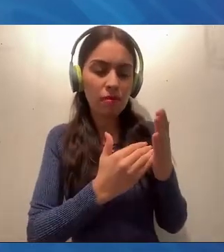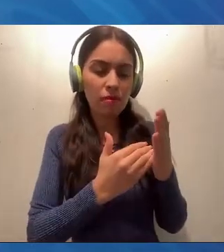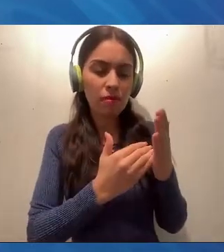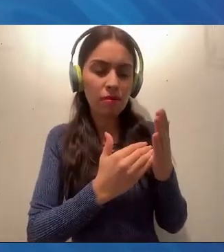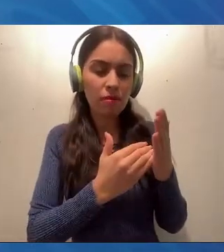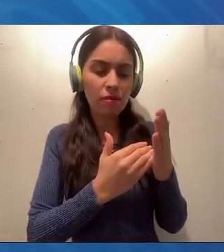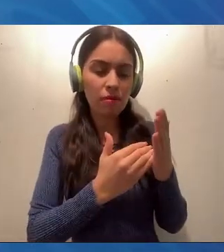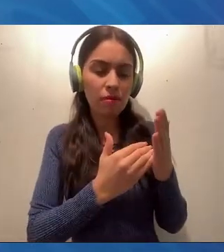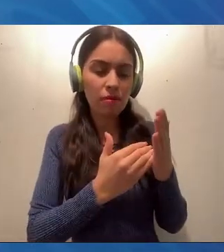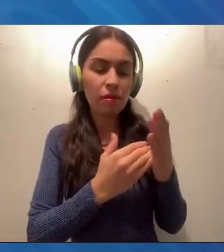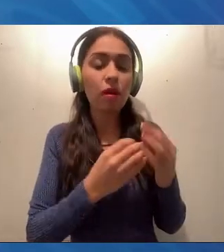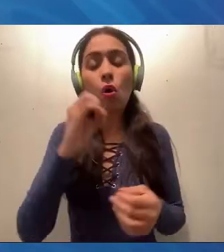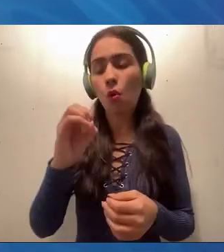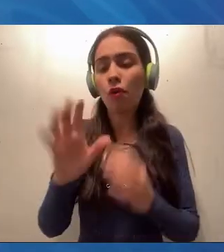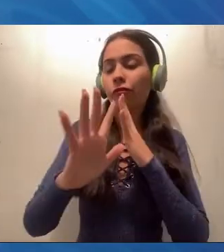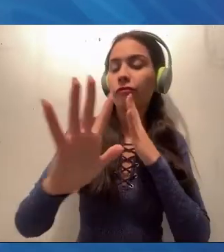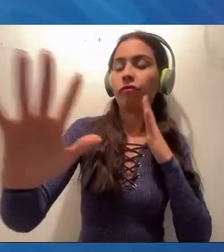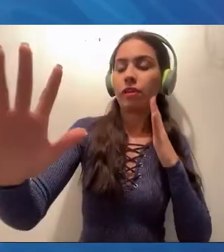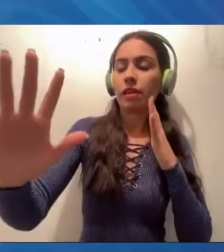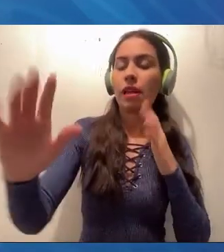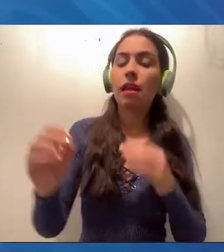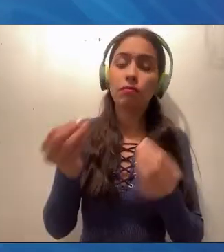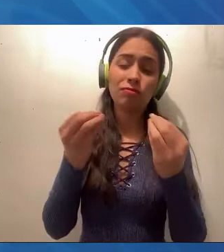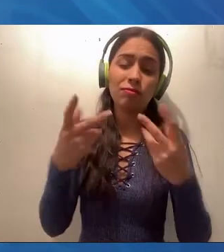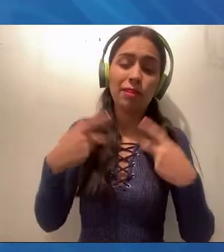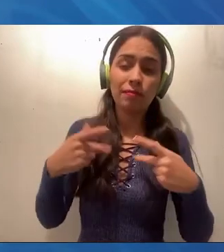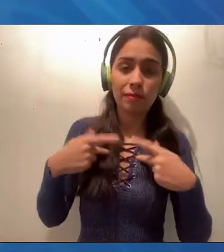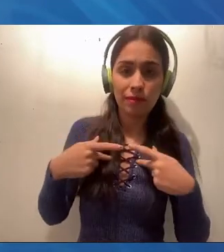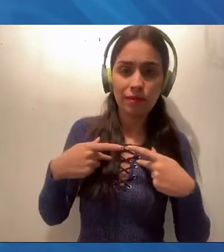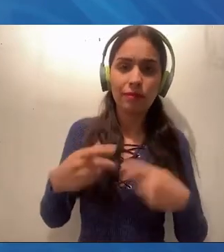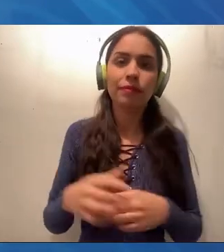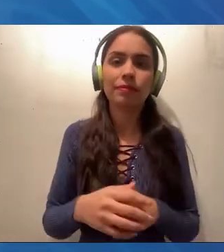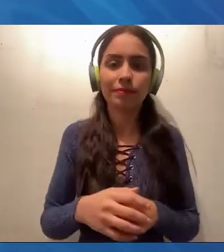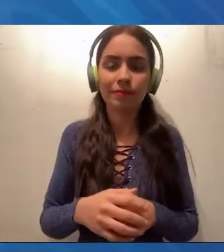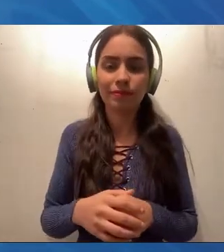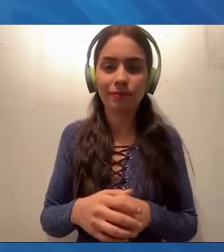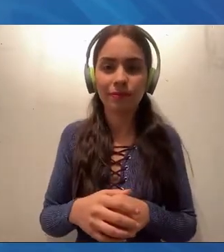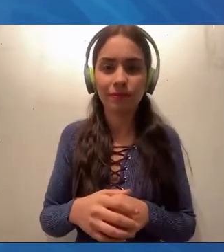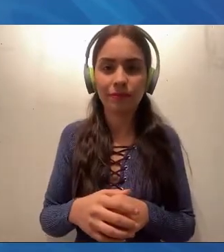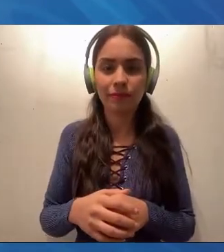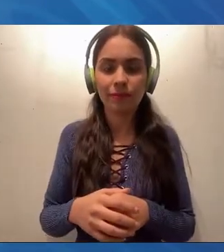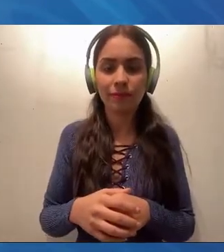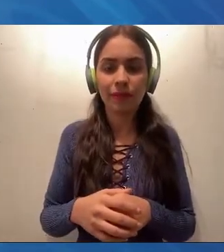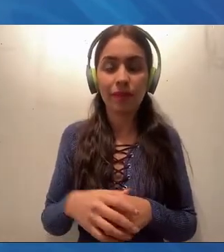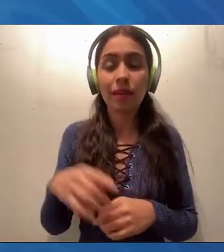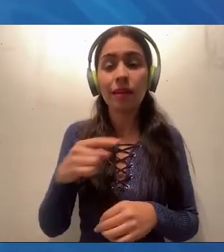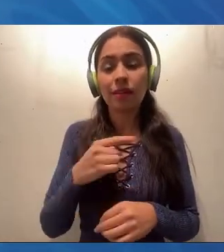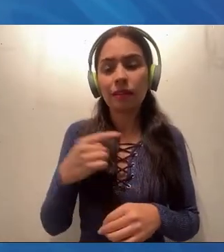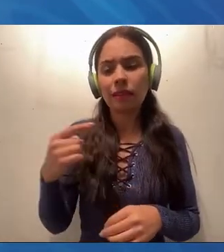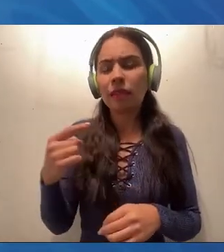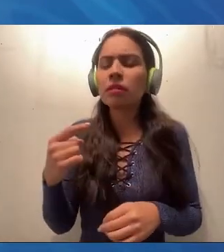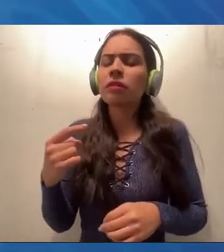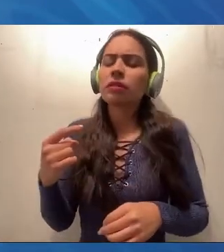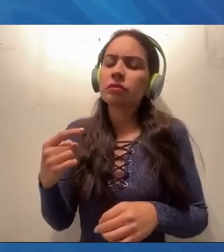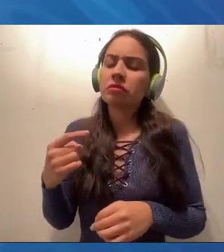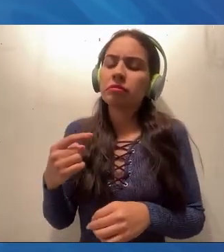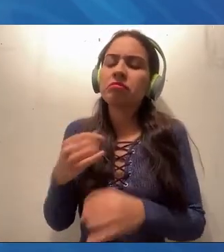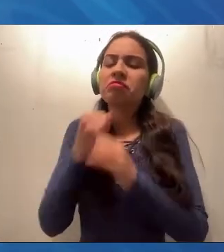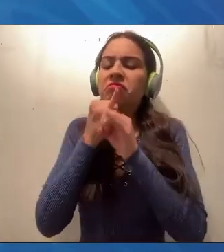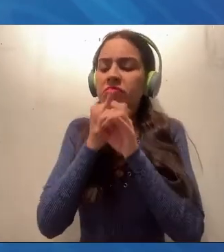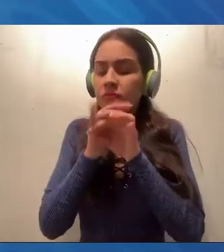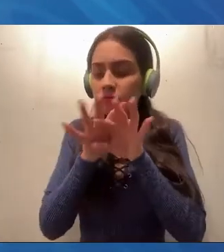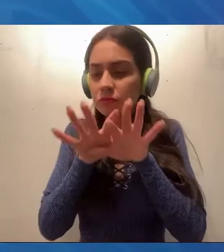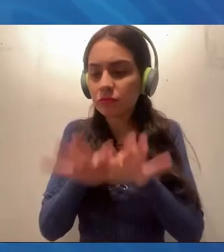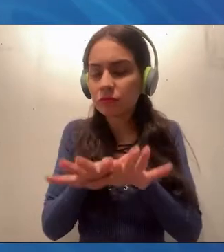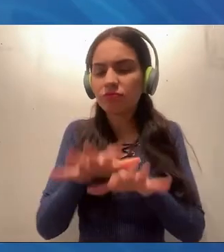su cruce hacia Estados Unidos. Además, bueno, pues esto recaba información estadística y le da información también a las